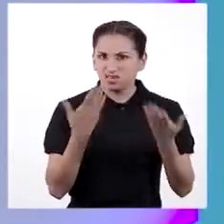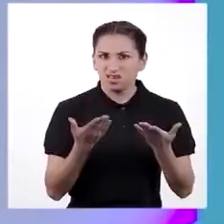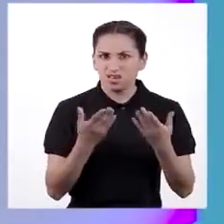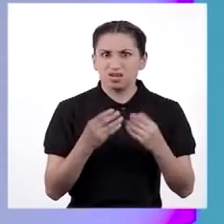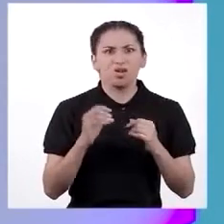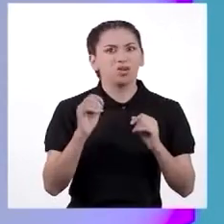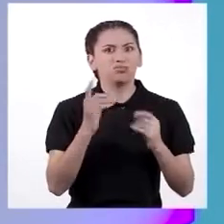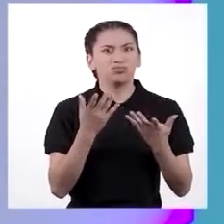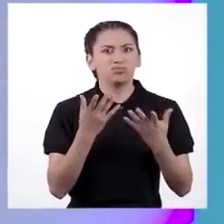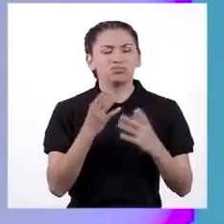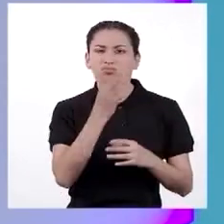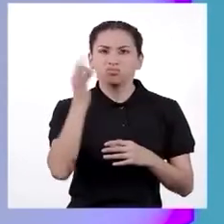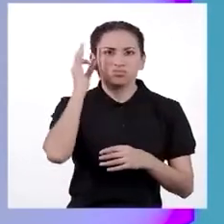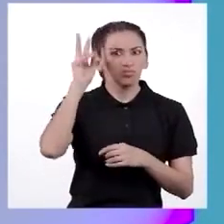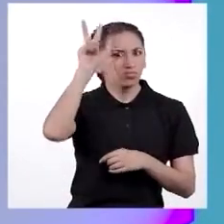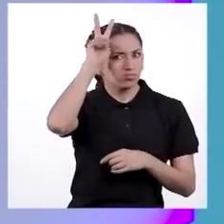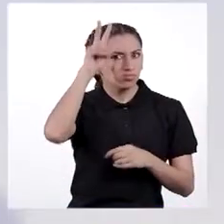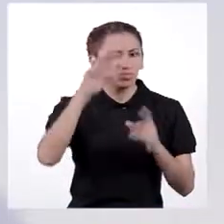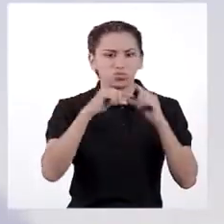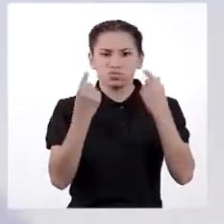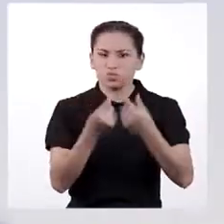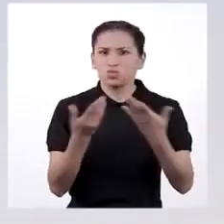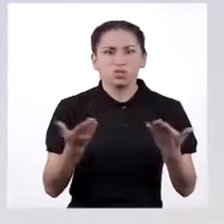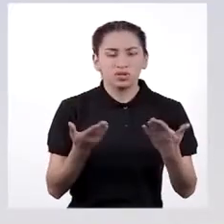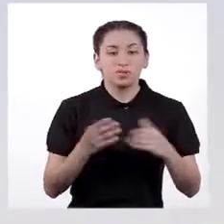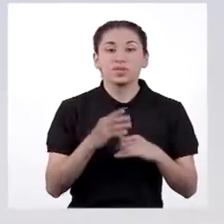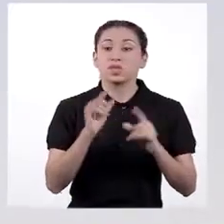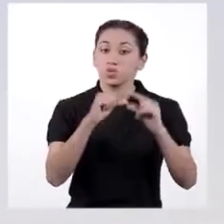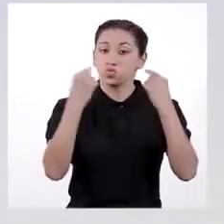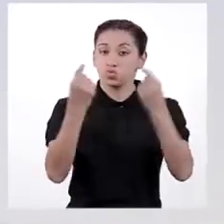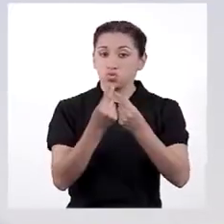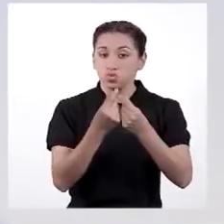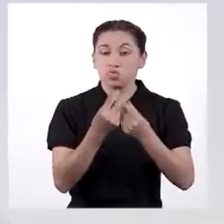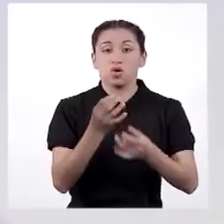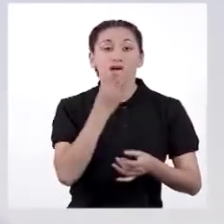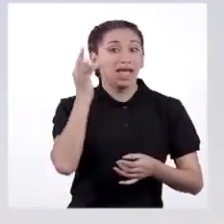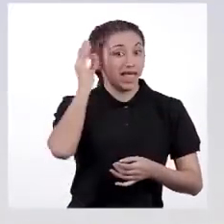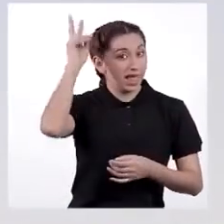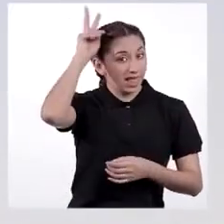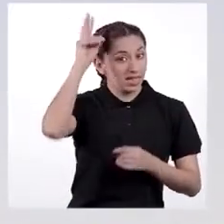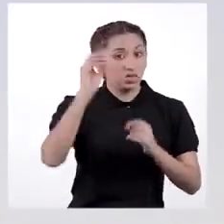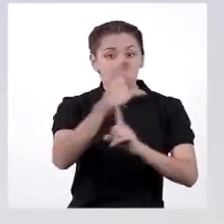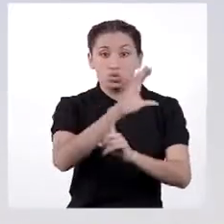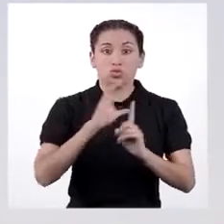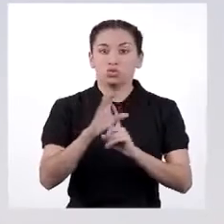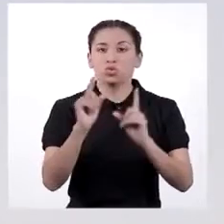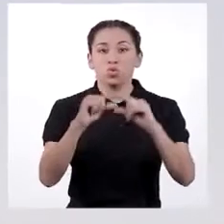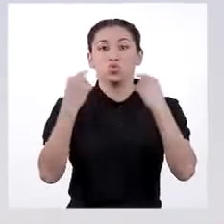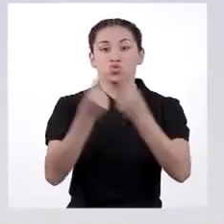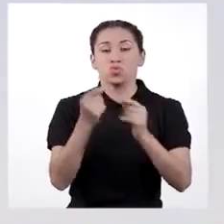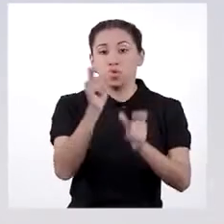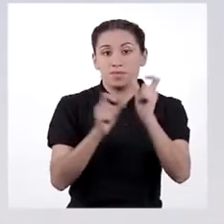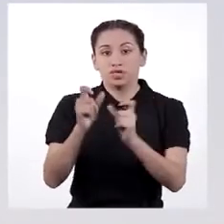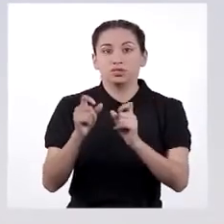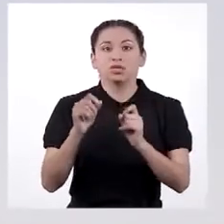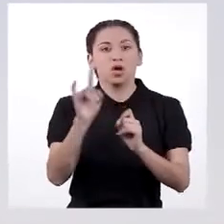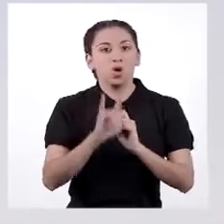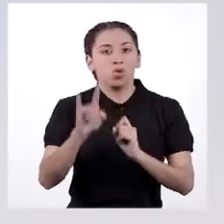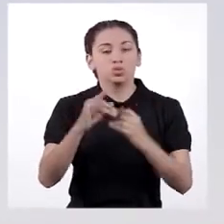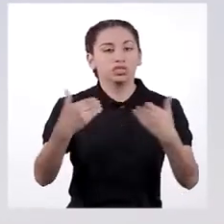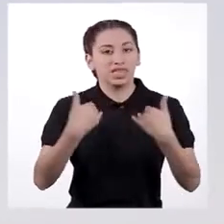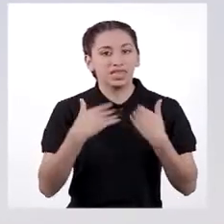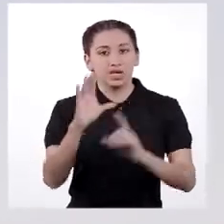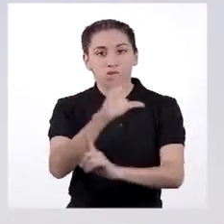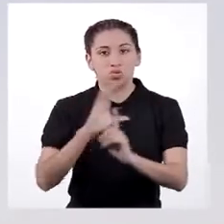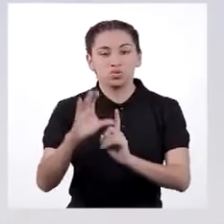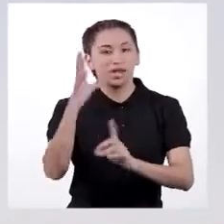considerados grupo étnico-cultural? Ajá. Acá dice que el grupo étnico-cultural son un grupo de personas que comparten una